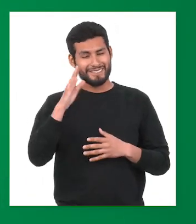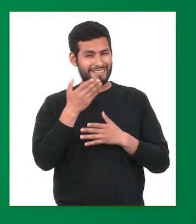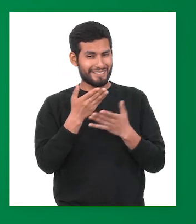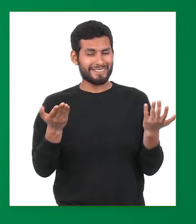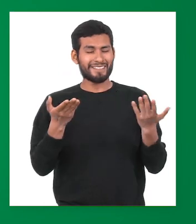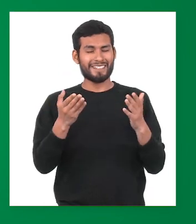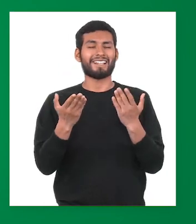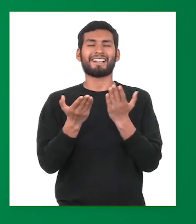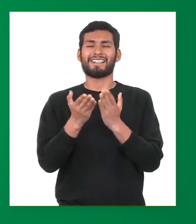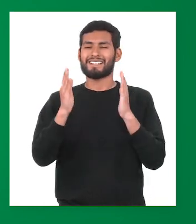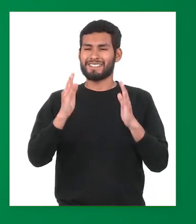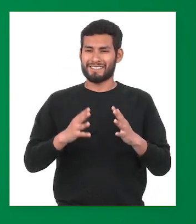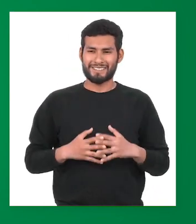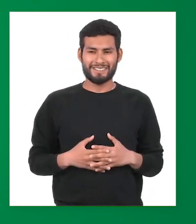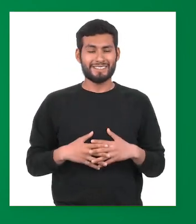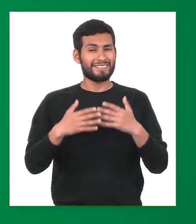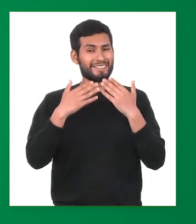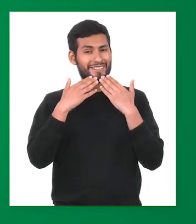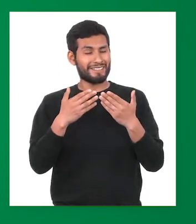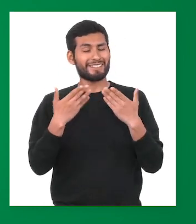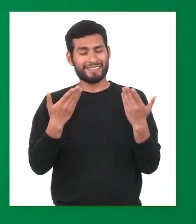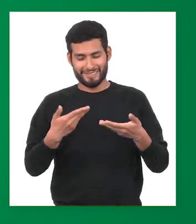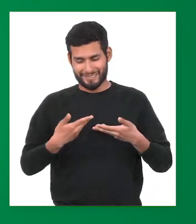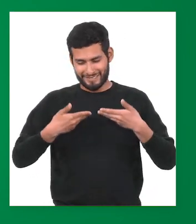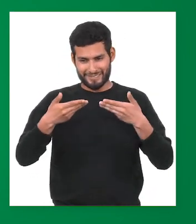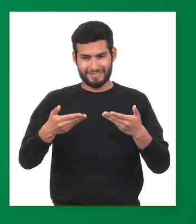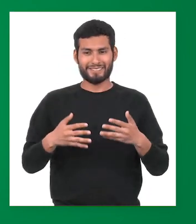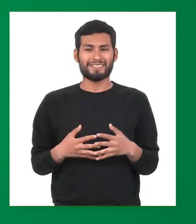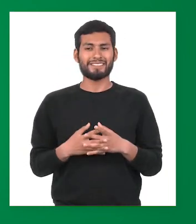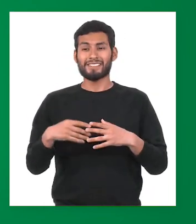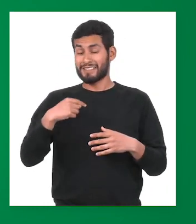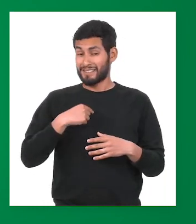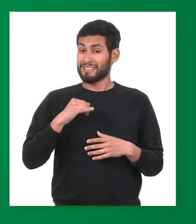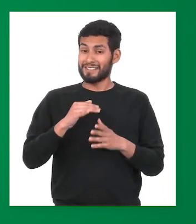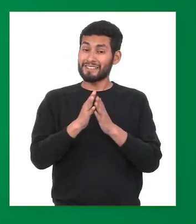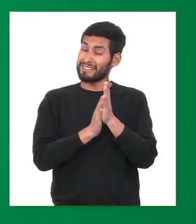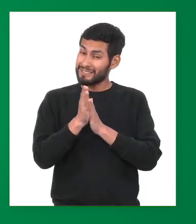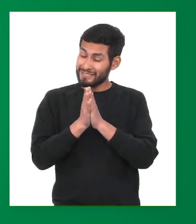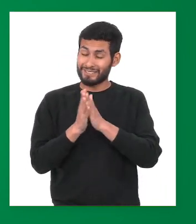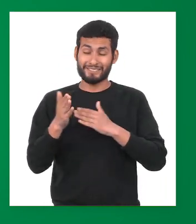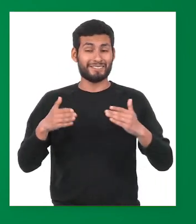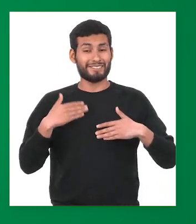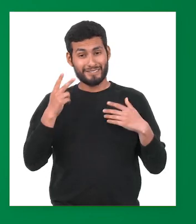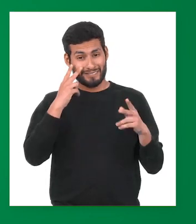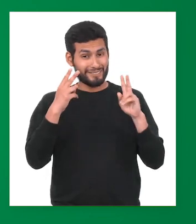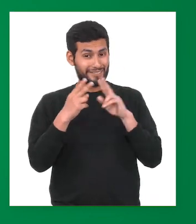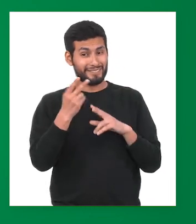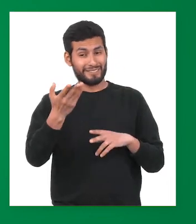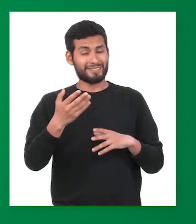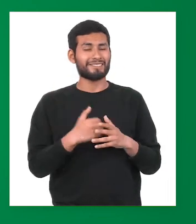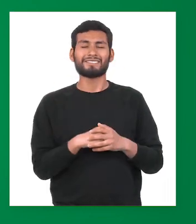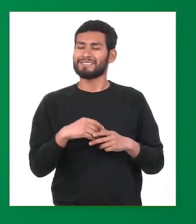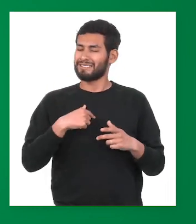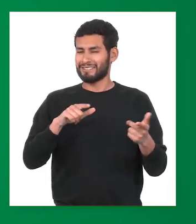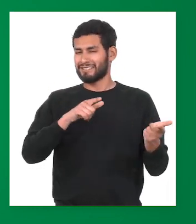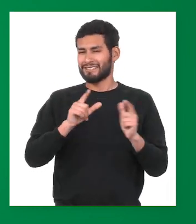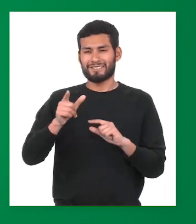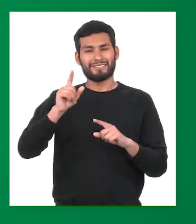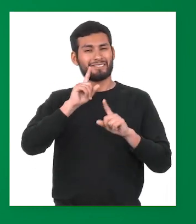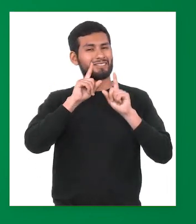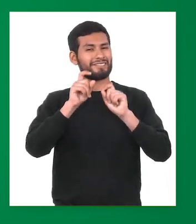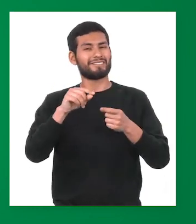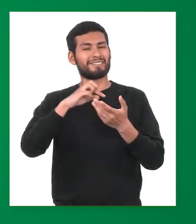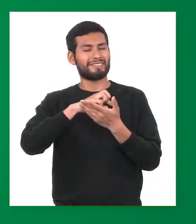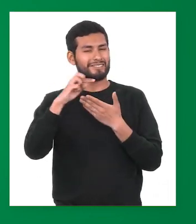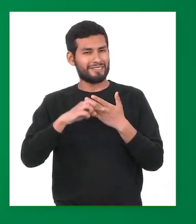Hola a todos, queridos estudiantes. Muchas gracias por la bienvenida. Yo también estoy muy contenta de verlos nuevamente y tengo lista